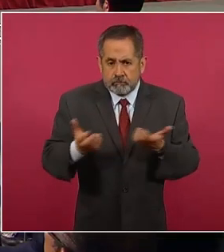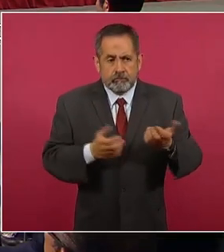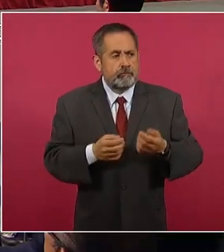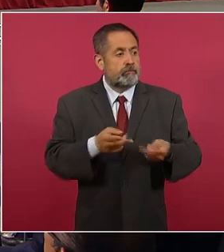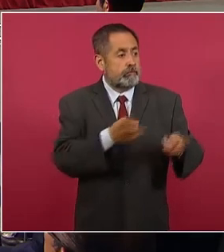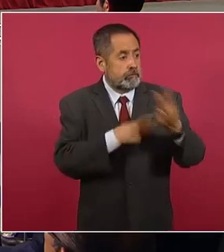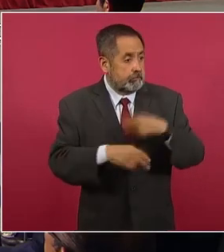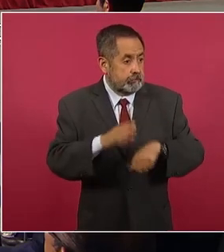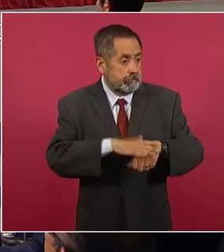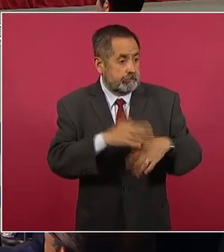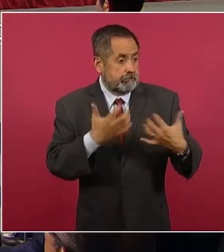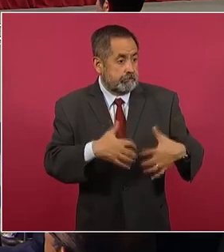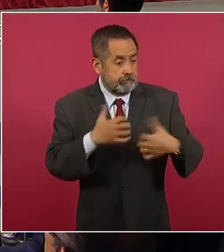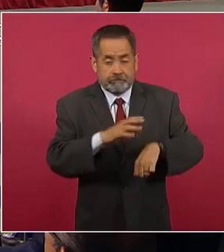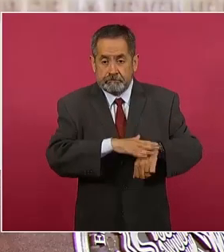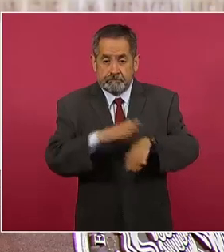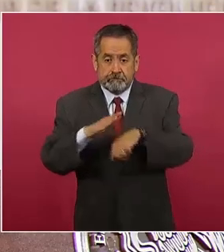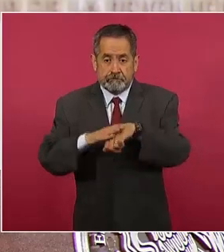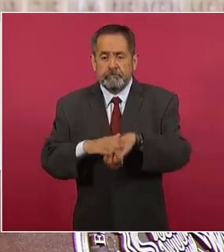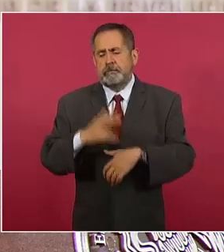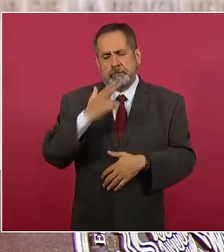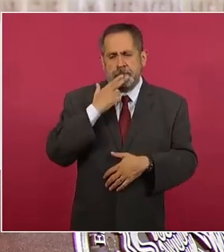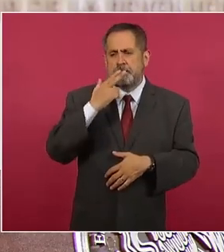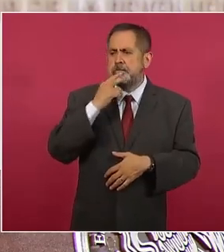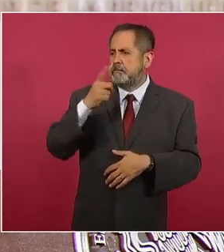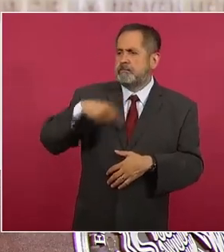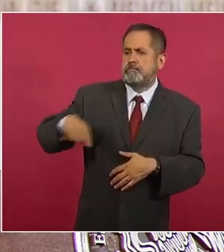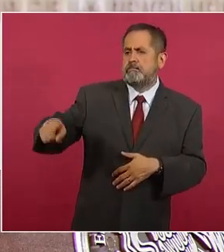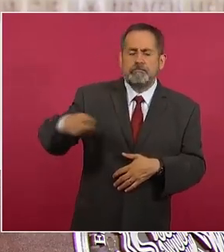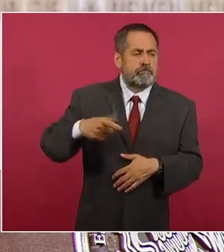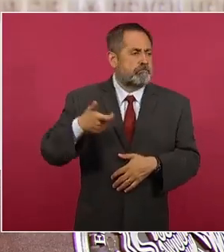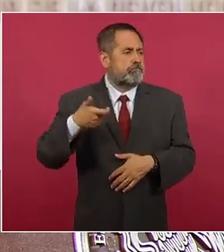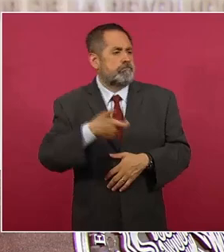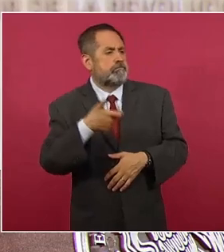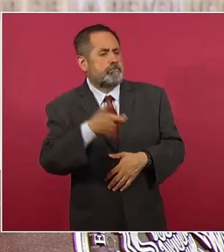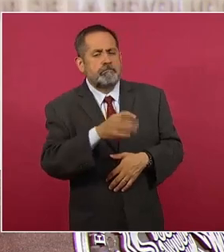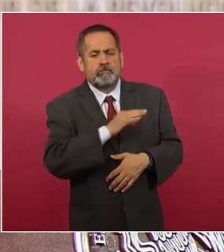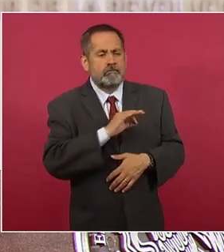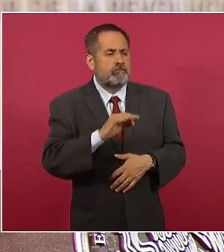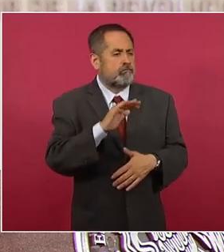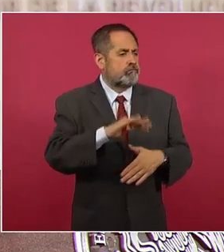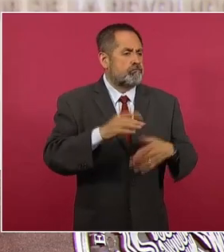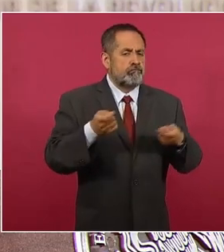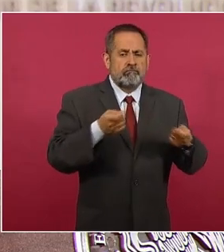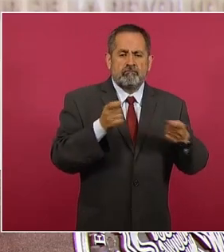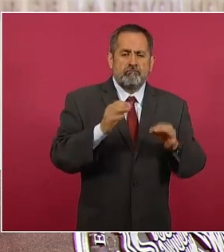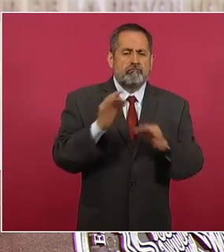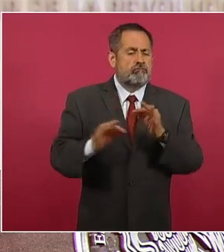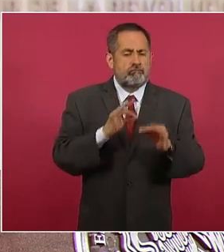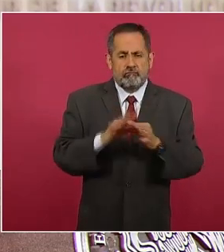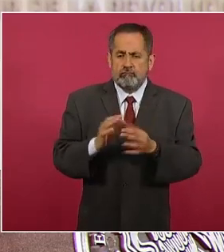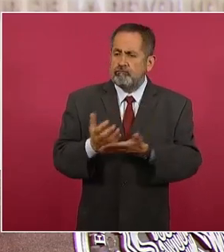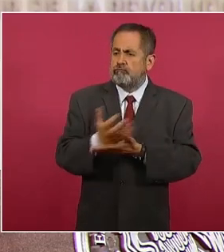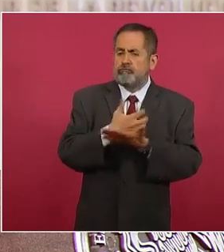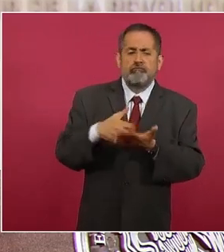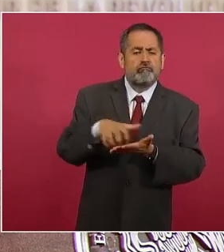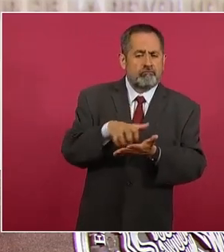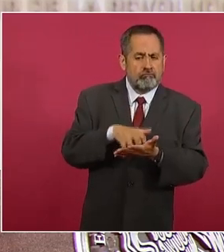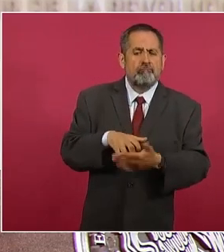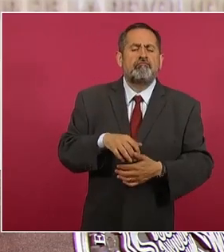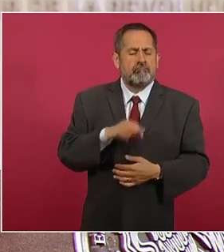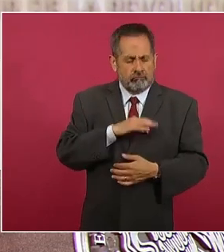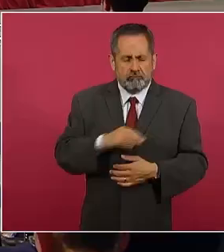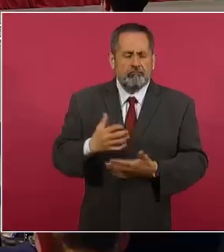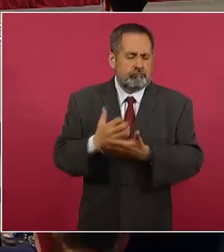estimula la competitividad de la industria y va a permitir el mejor manejo de márgenes por parte de la